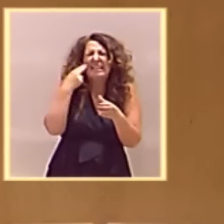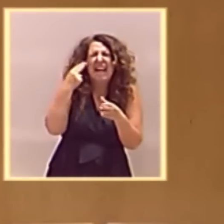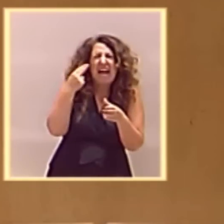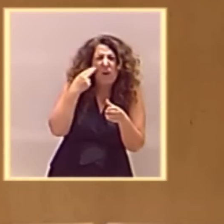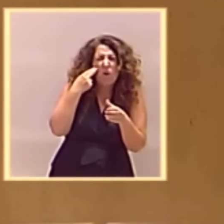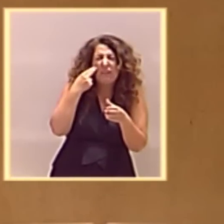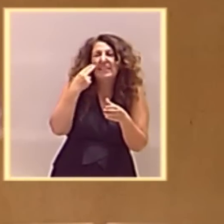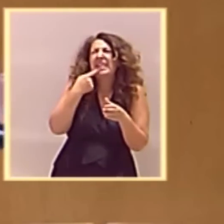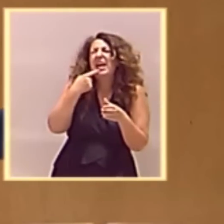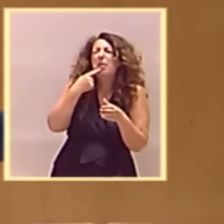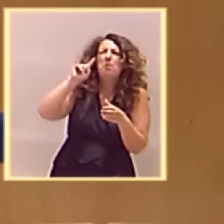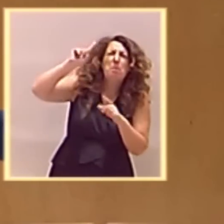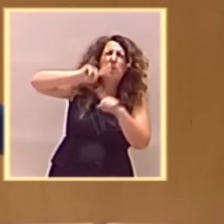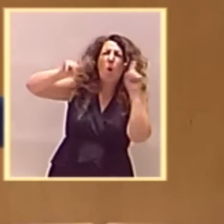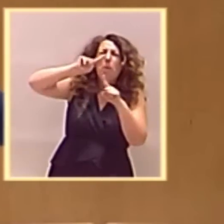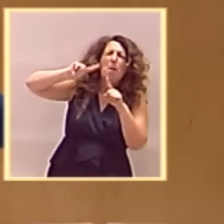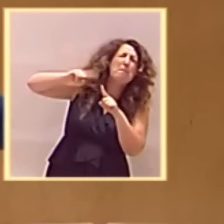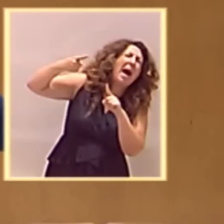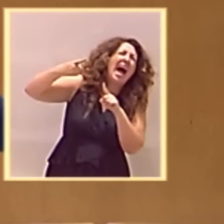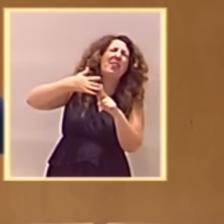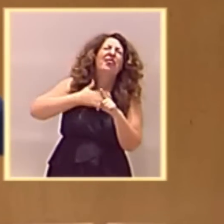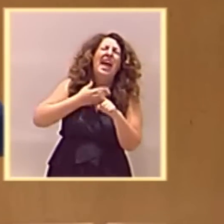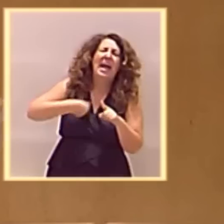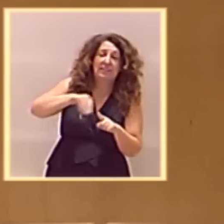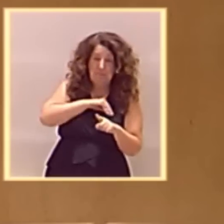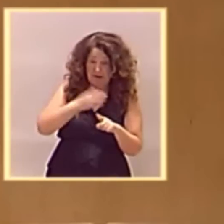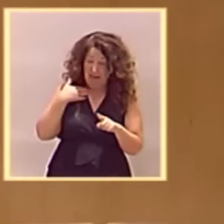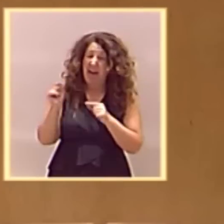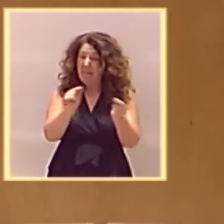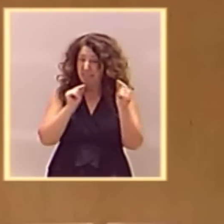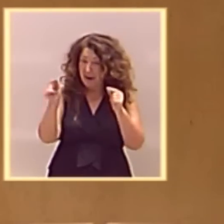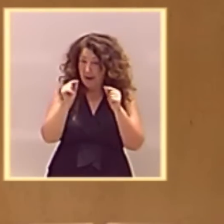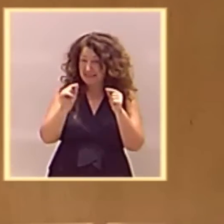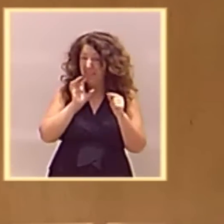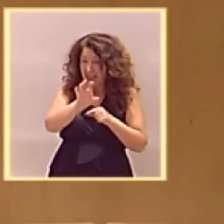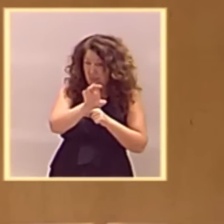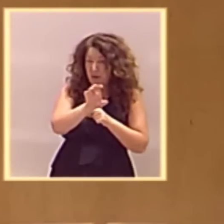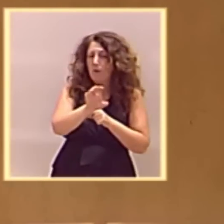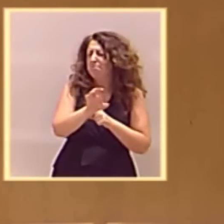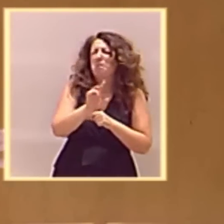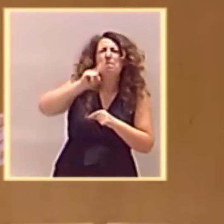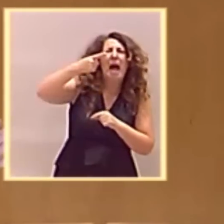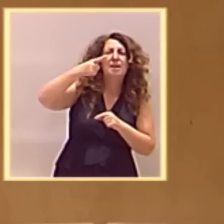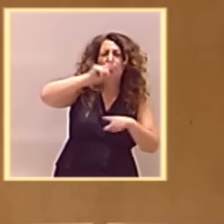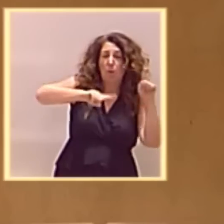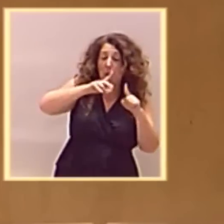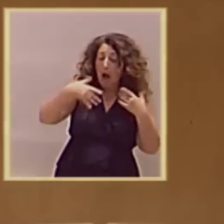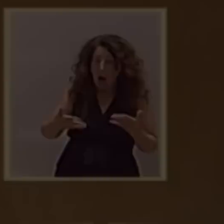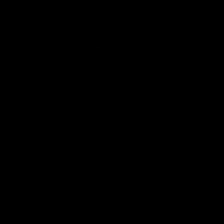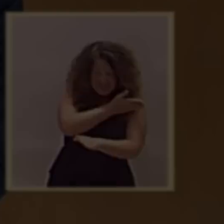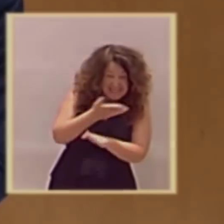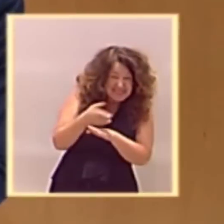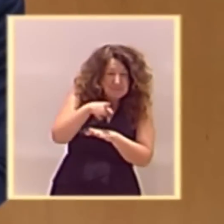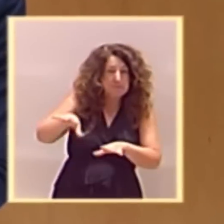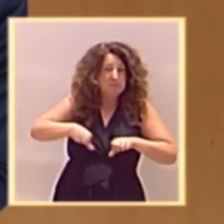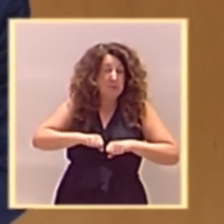mayor problema que tenía España el mes de julio con el debate del Estado de la Nación. Tres meses después, ni rastro en su discurso de ETA.